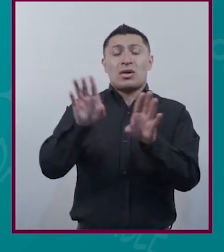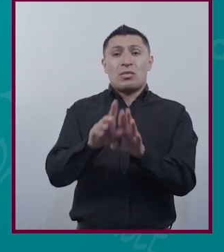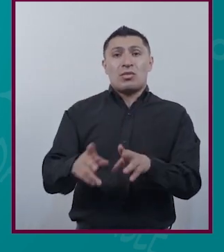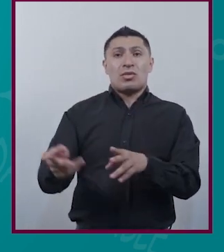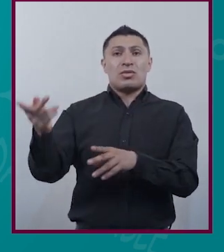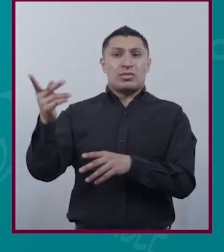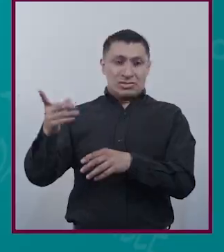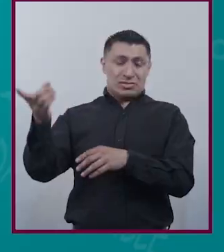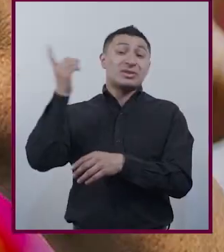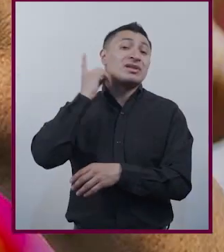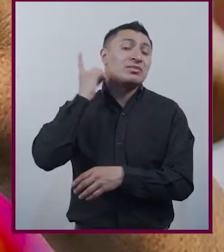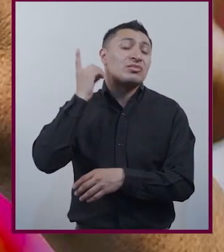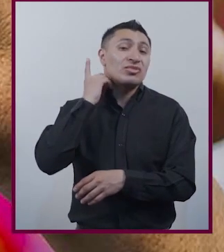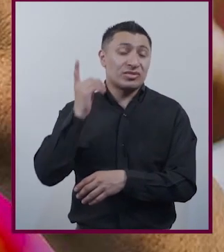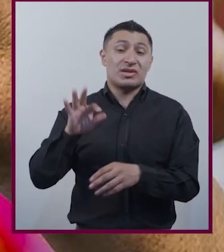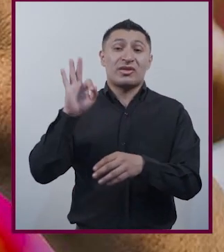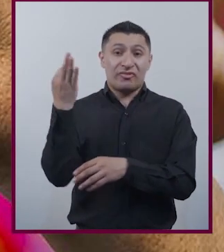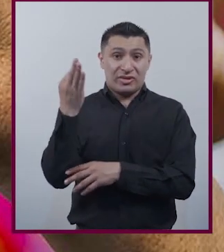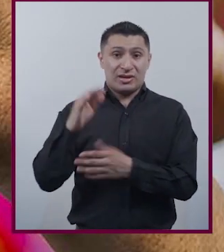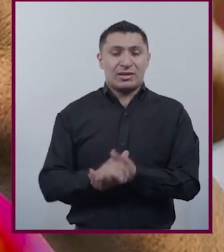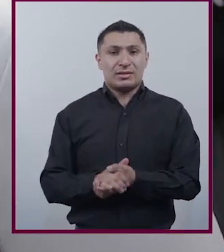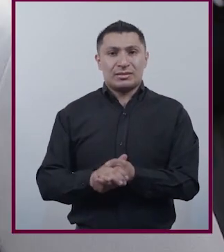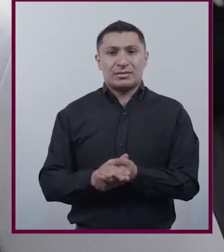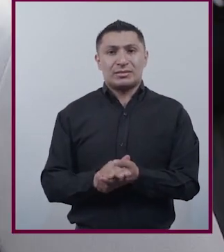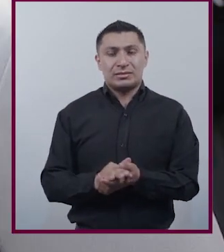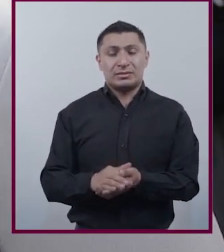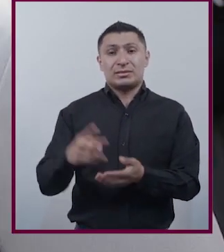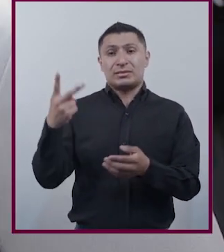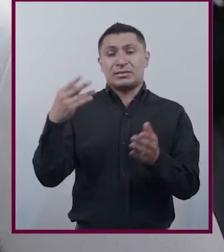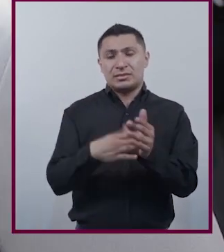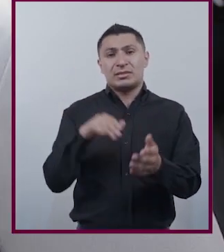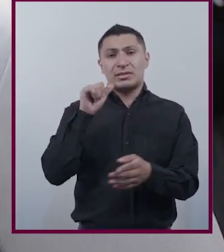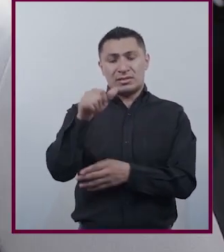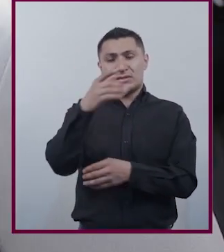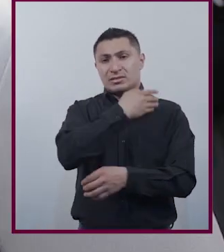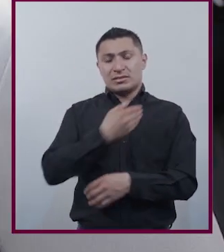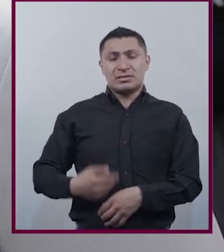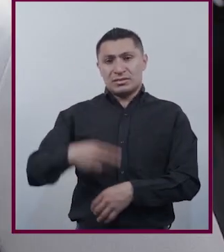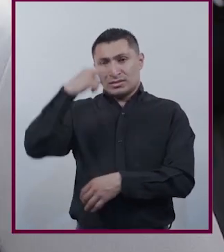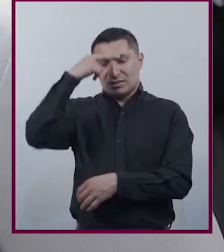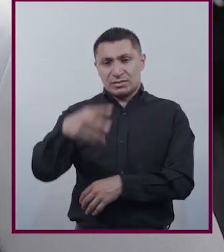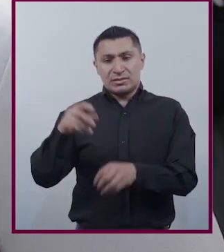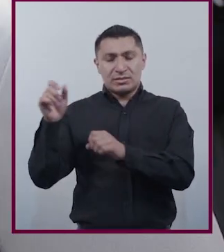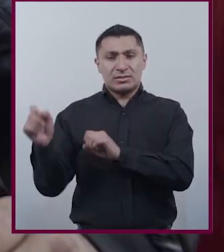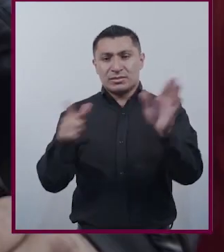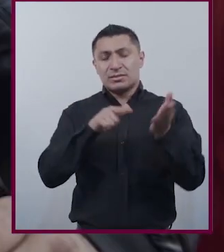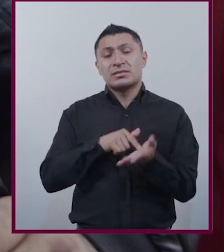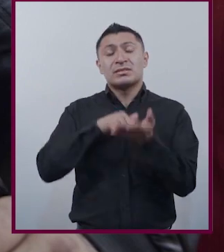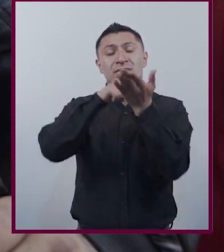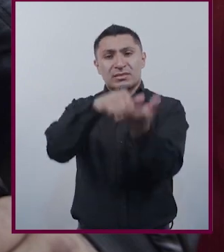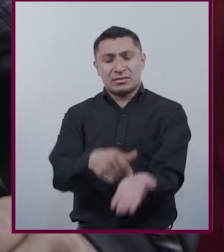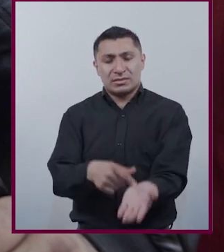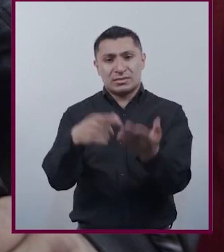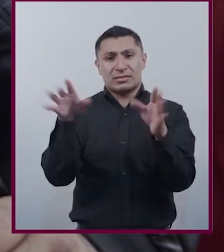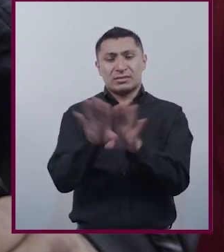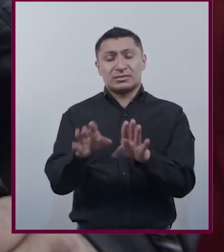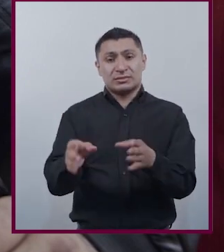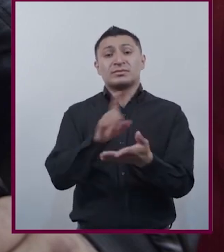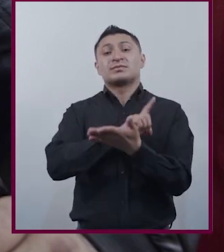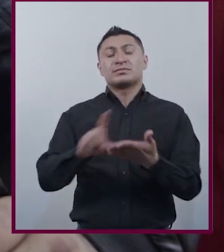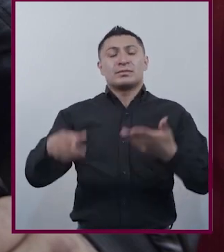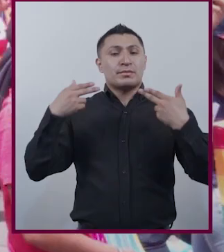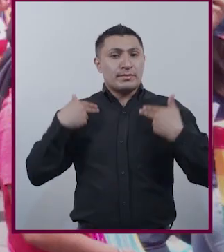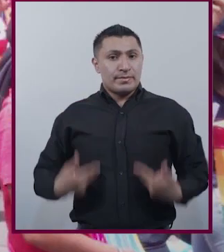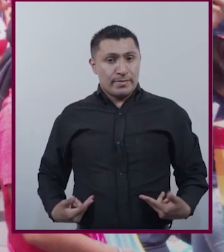Diputada federal En 2016 El presidente De México Presentó Una iniciativa Para considerar Como derecho